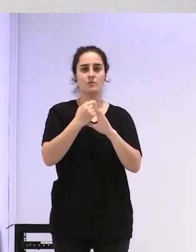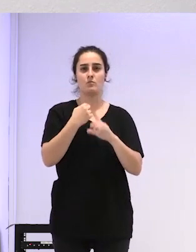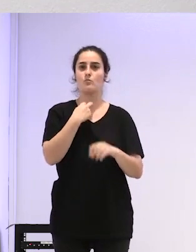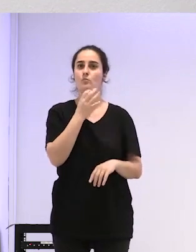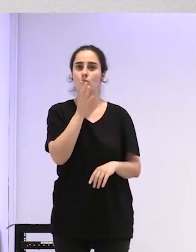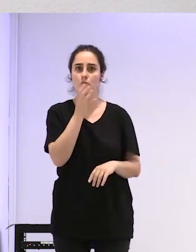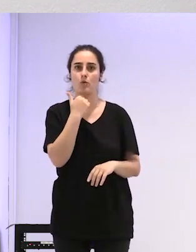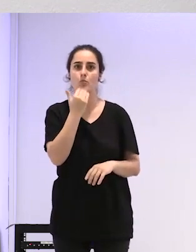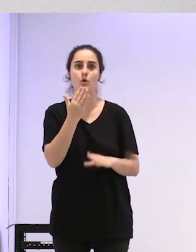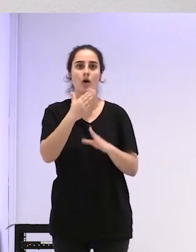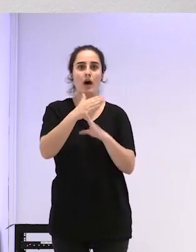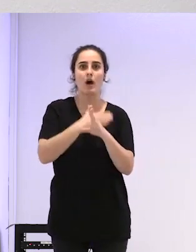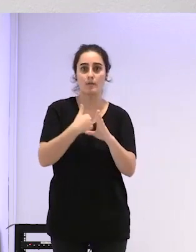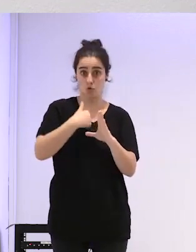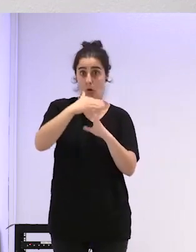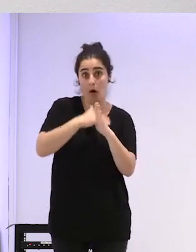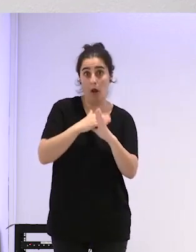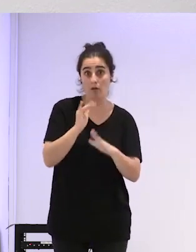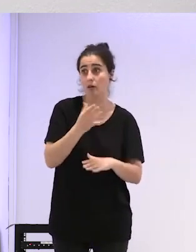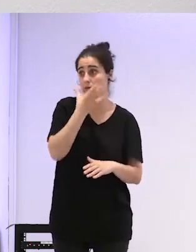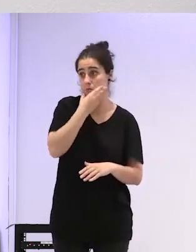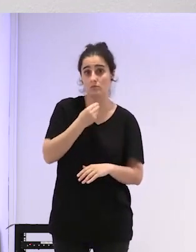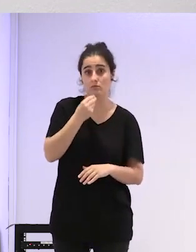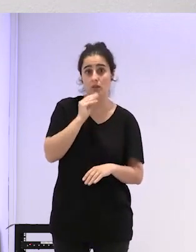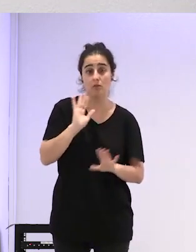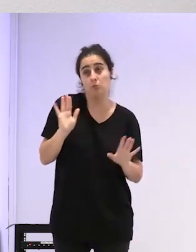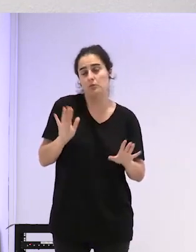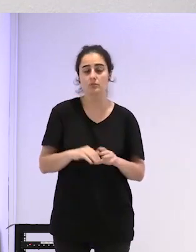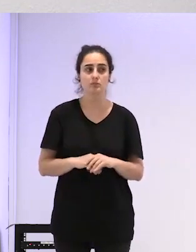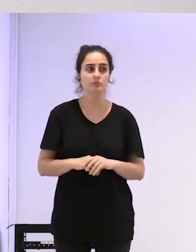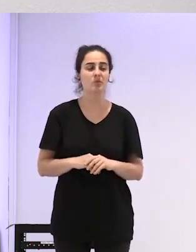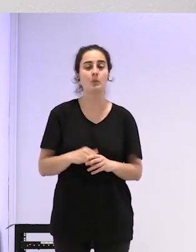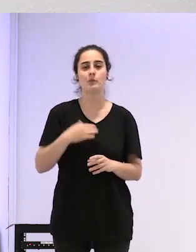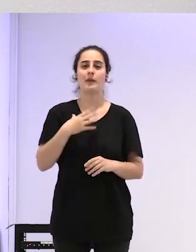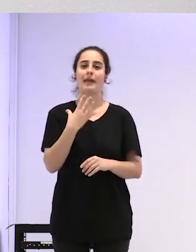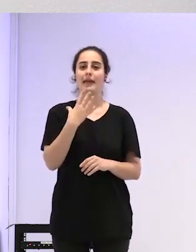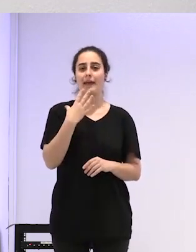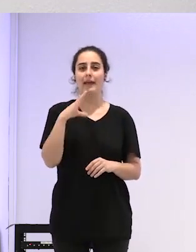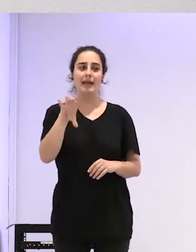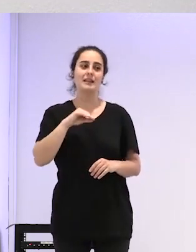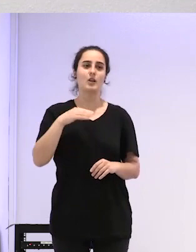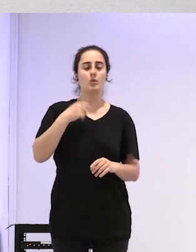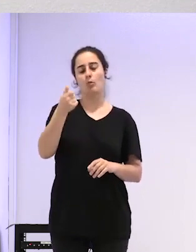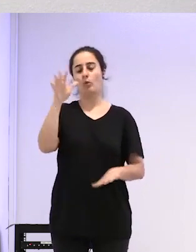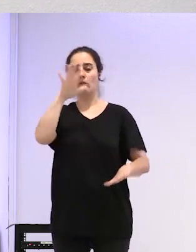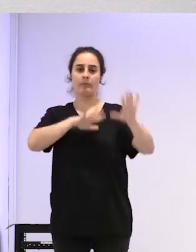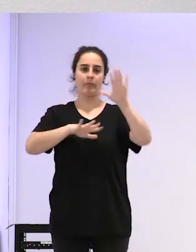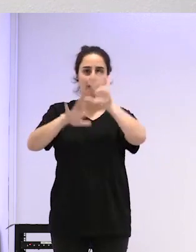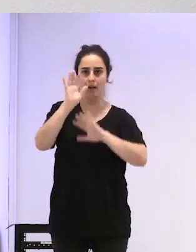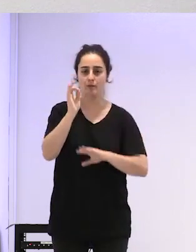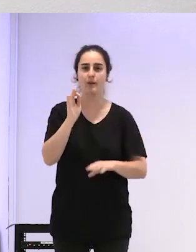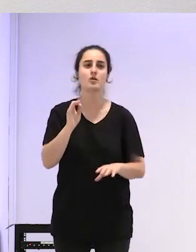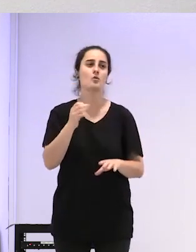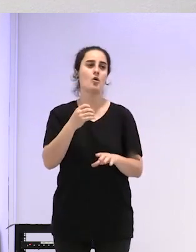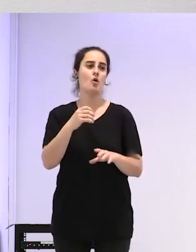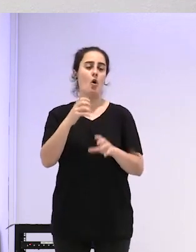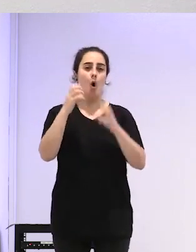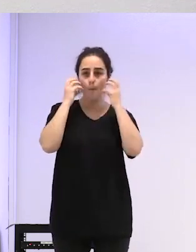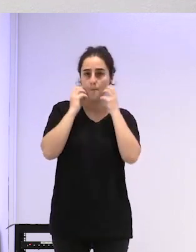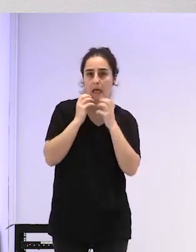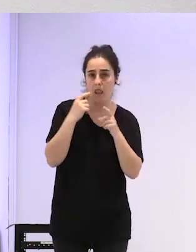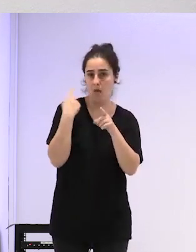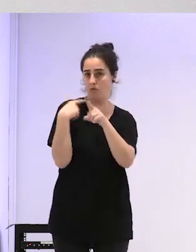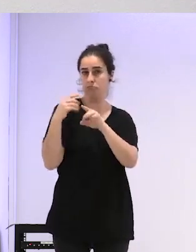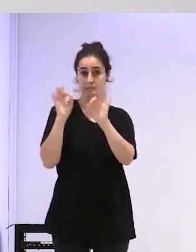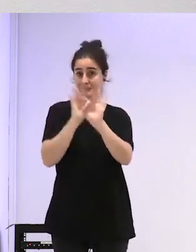grave es preciosa yo la tengo muy grave pero entiendo que puede ser un lío voz grave pelo ¿vale?